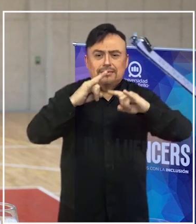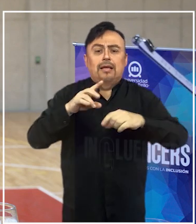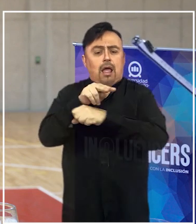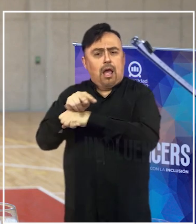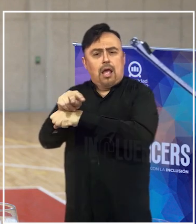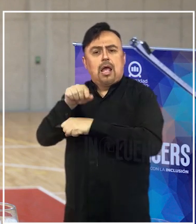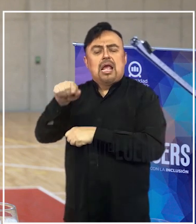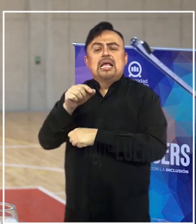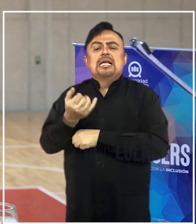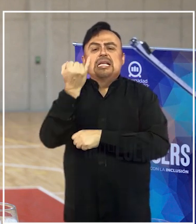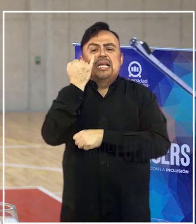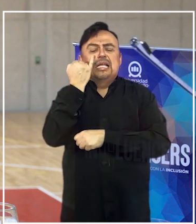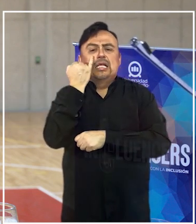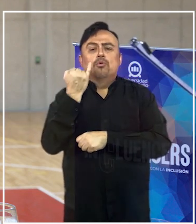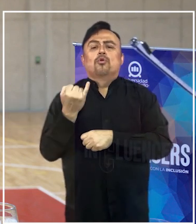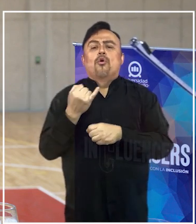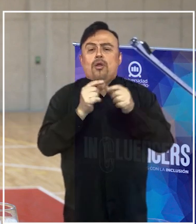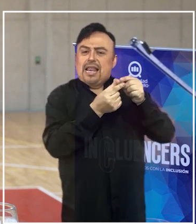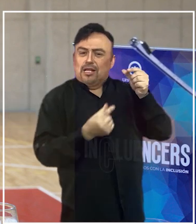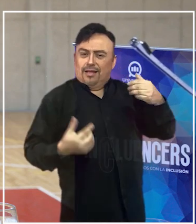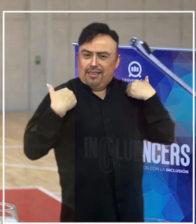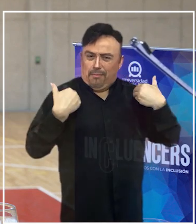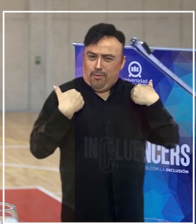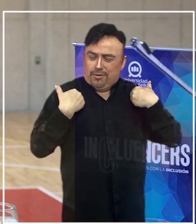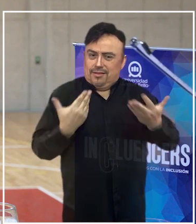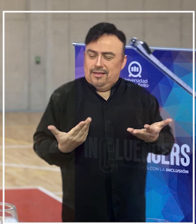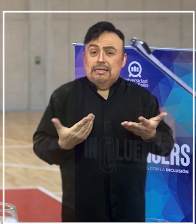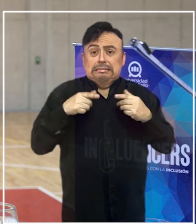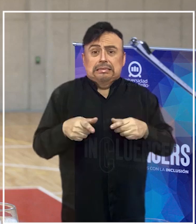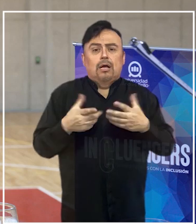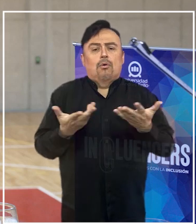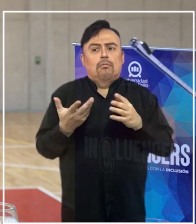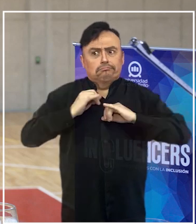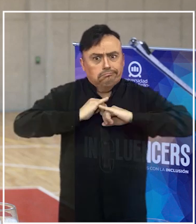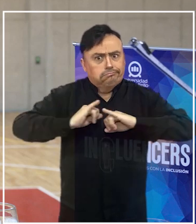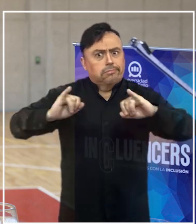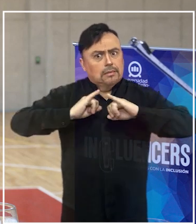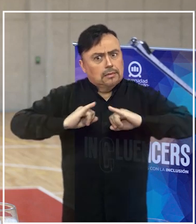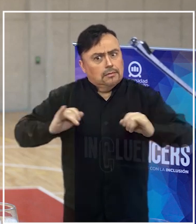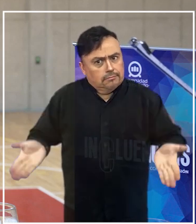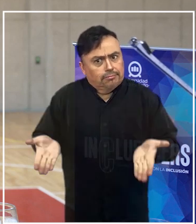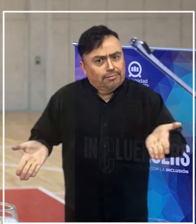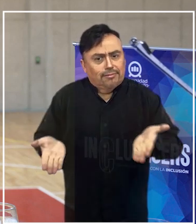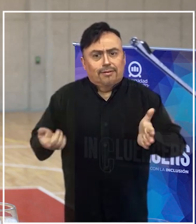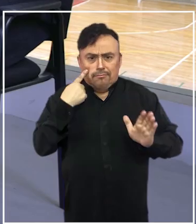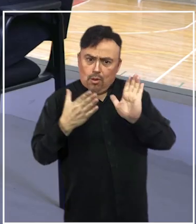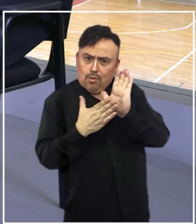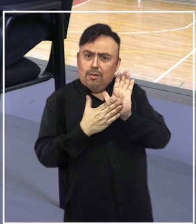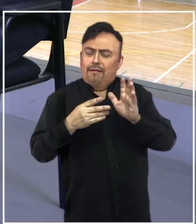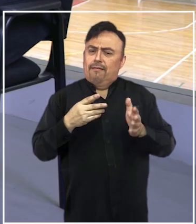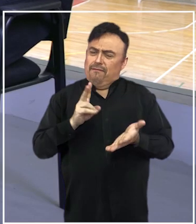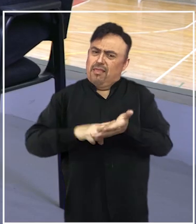Instituto Nacional de Deportes, porque entendemos que es justamente una forma más de ir evidenciando la inclusión.